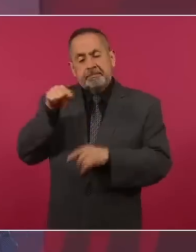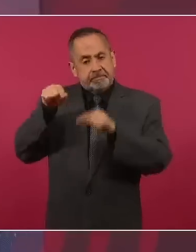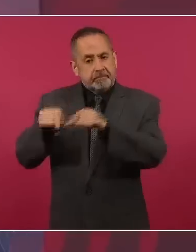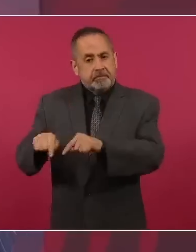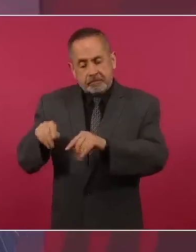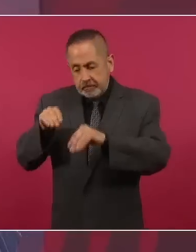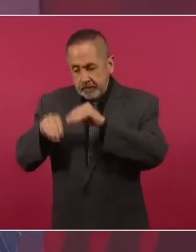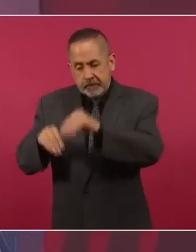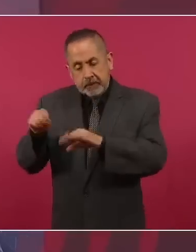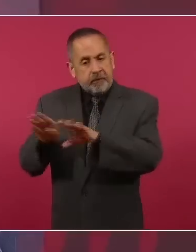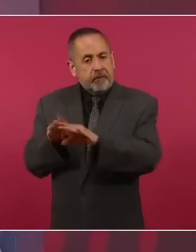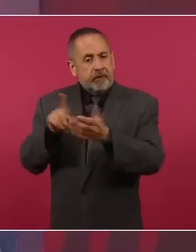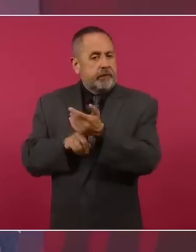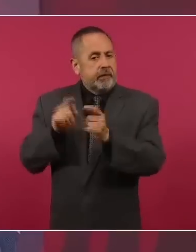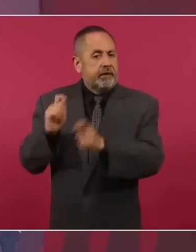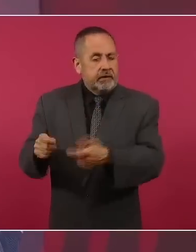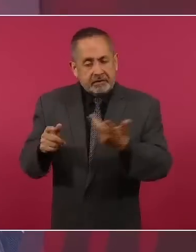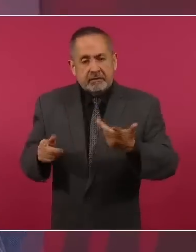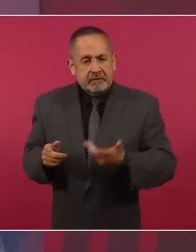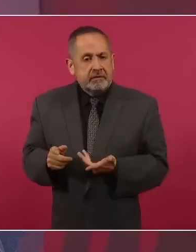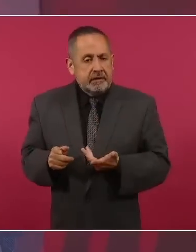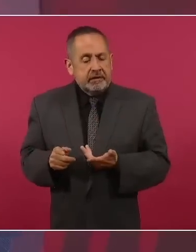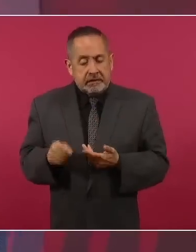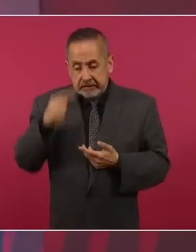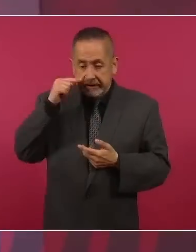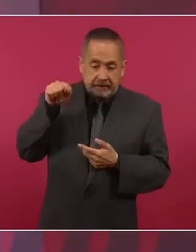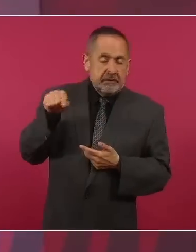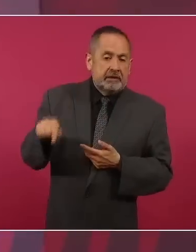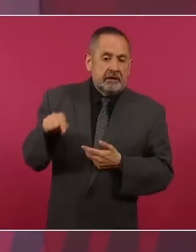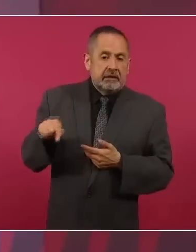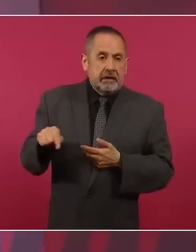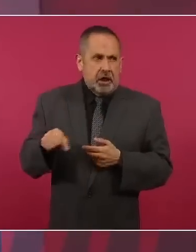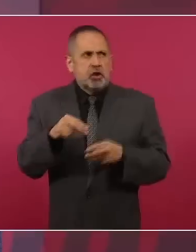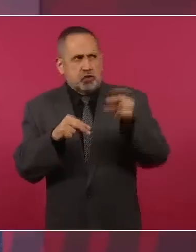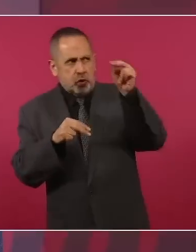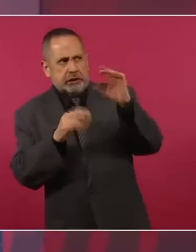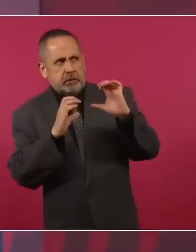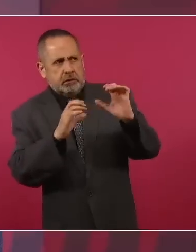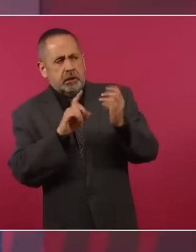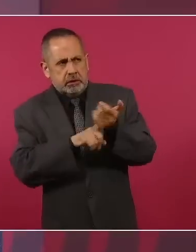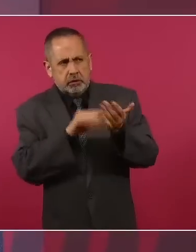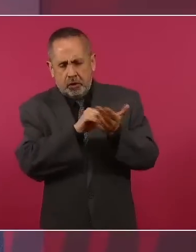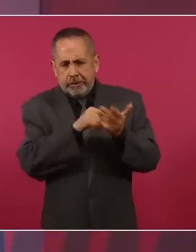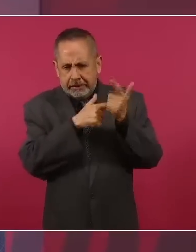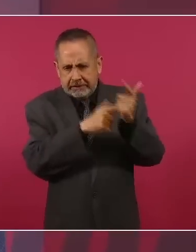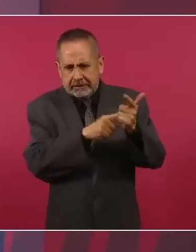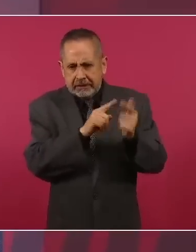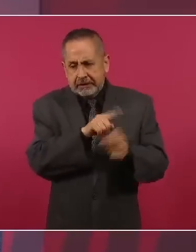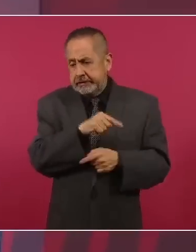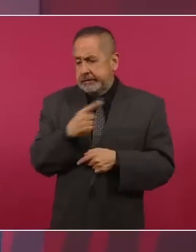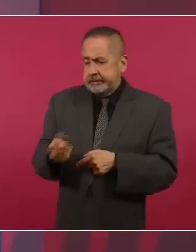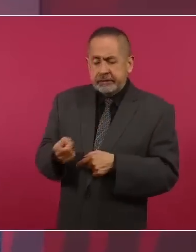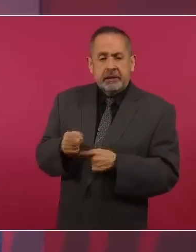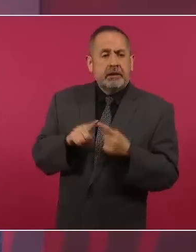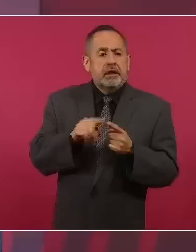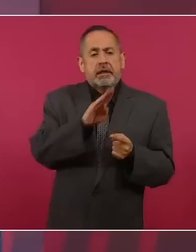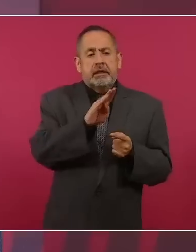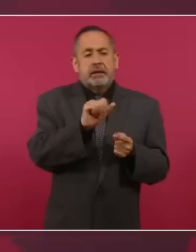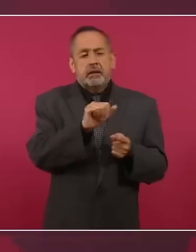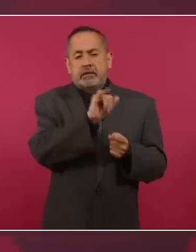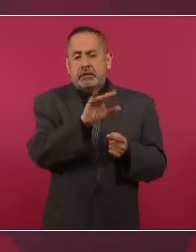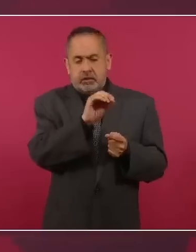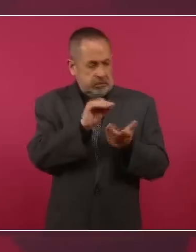procurando es sin abandonar el norte, sin abandonar el Bajío, el centro,